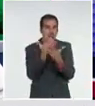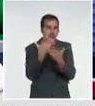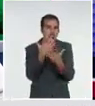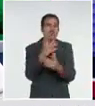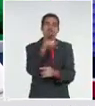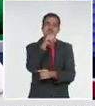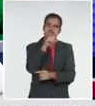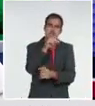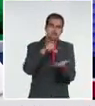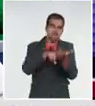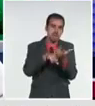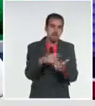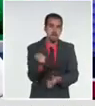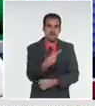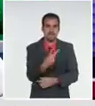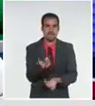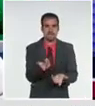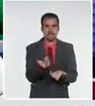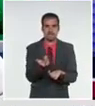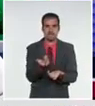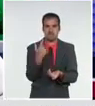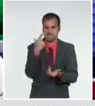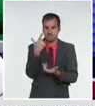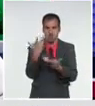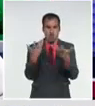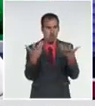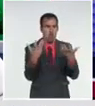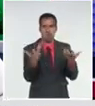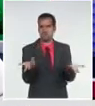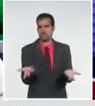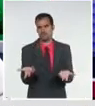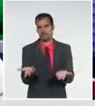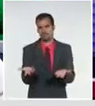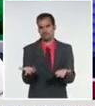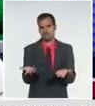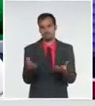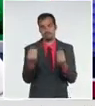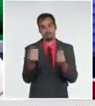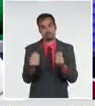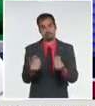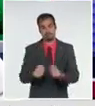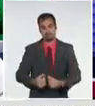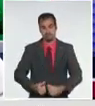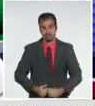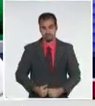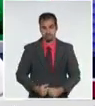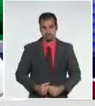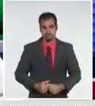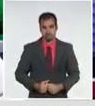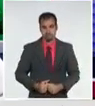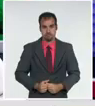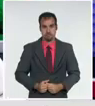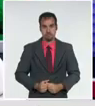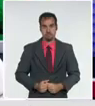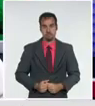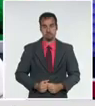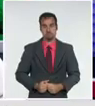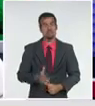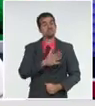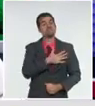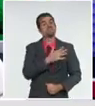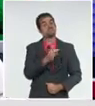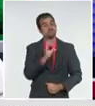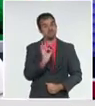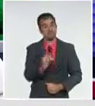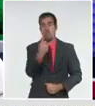realmente no mucho más. Se mantiene, lamentablemente, un caso grave de 18